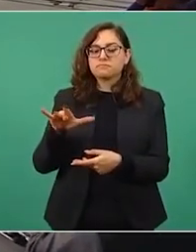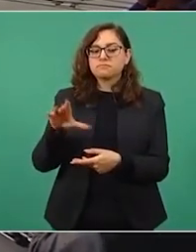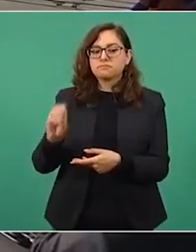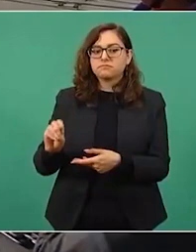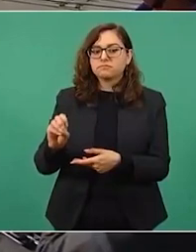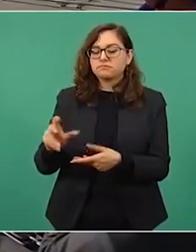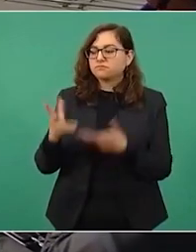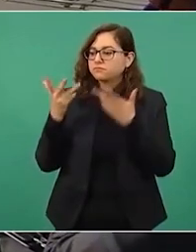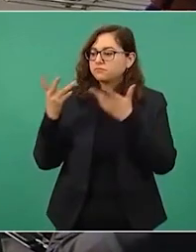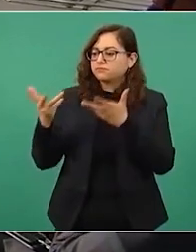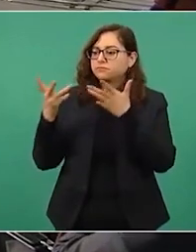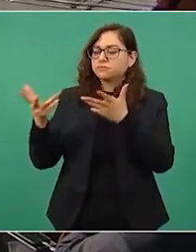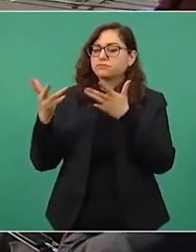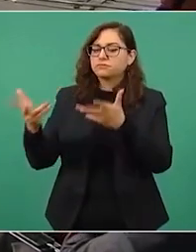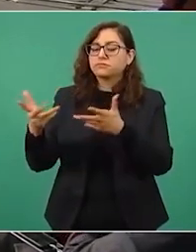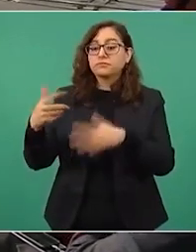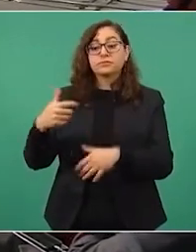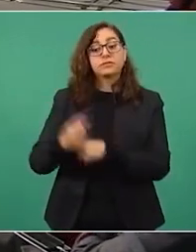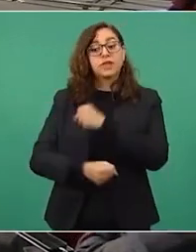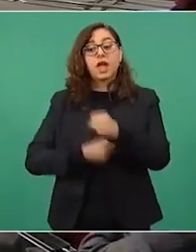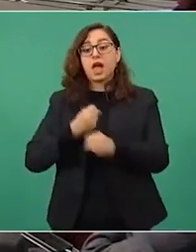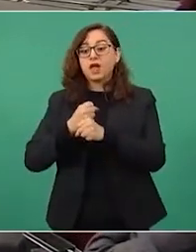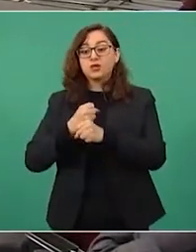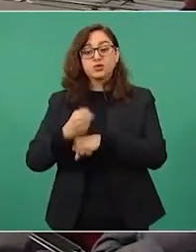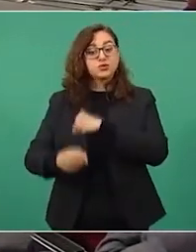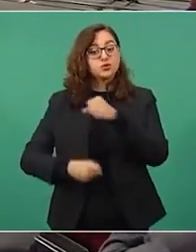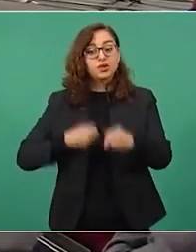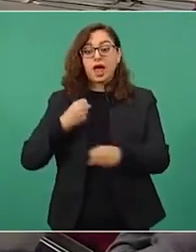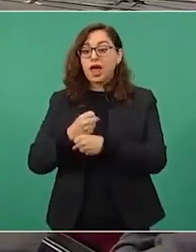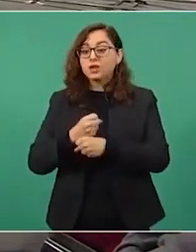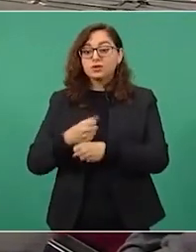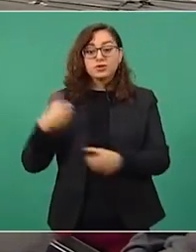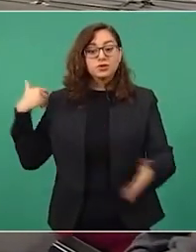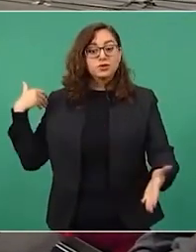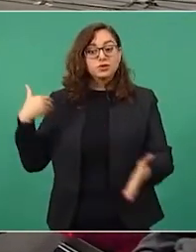cómo han pasado los años las vueltas que da la vida